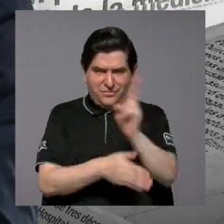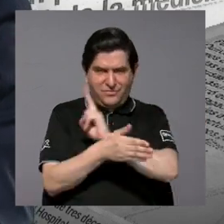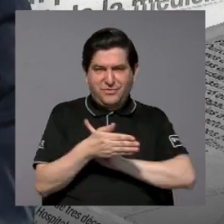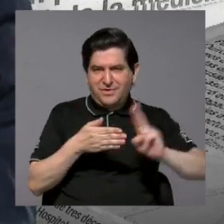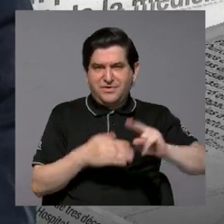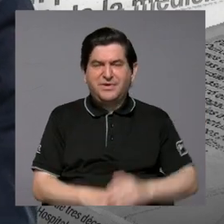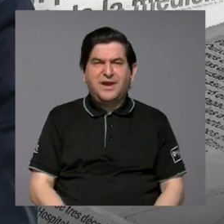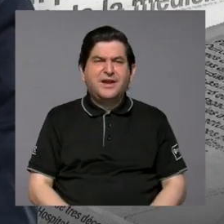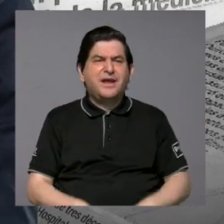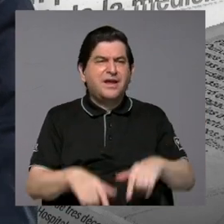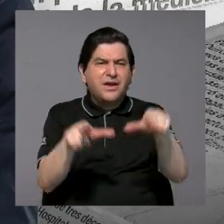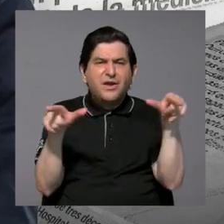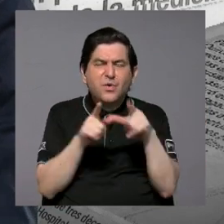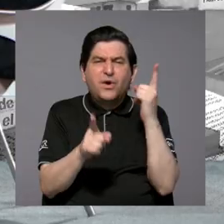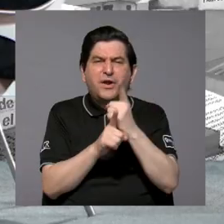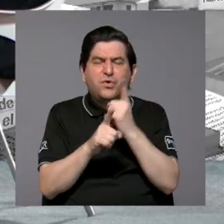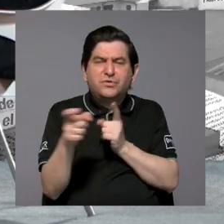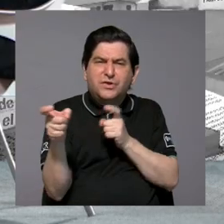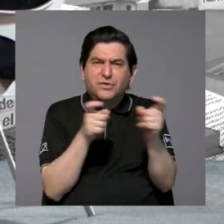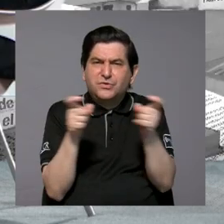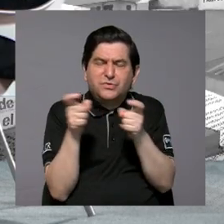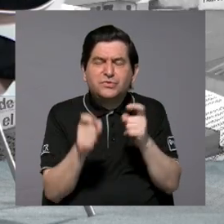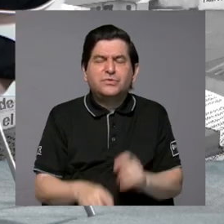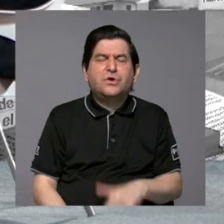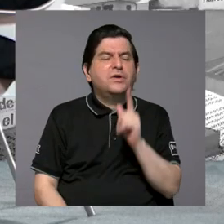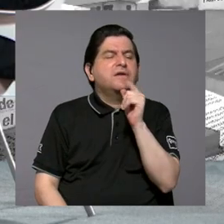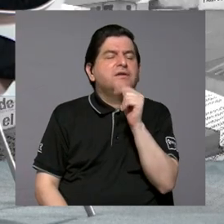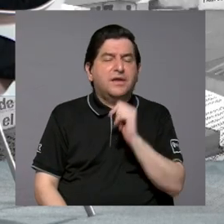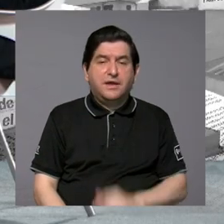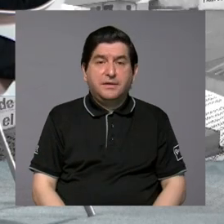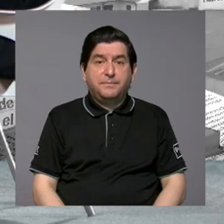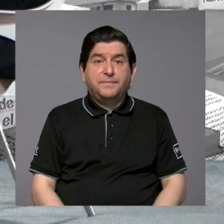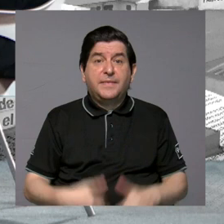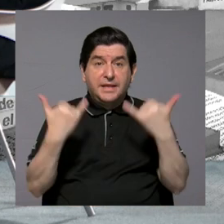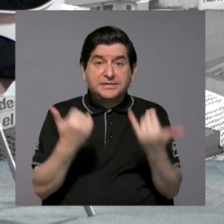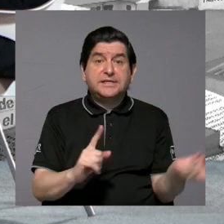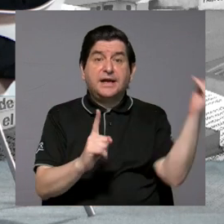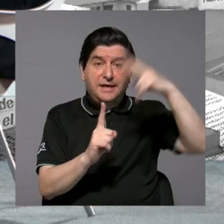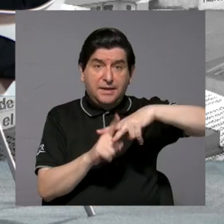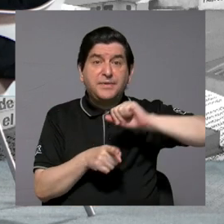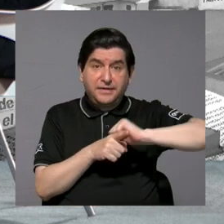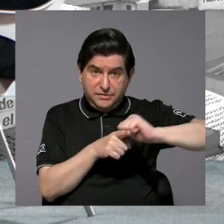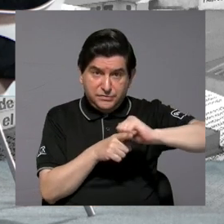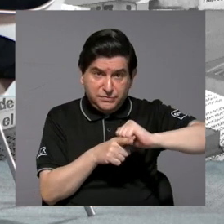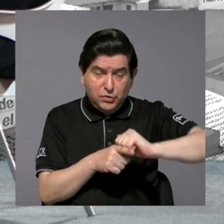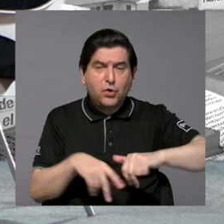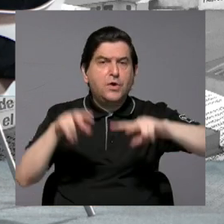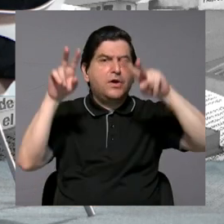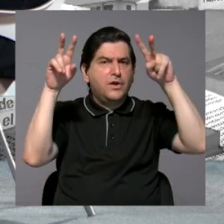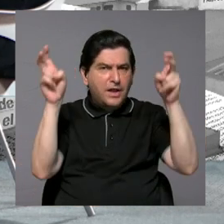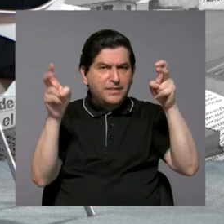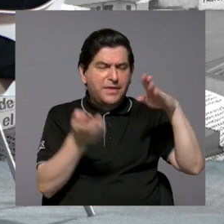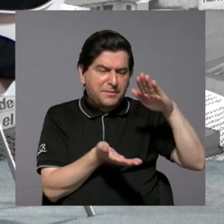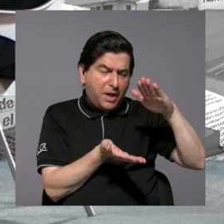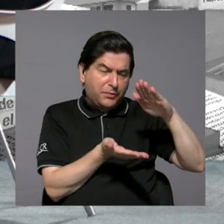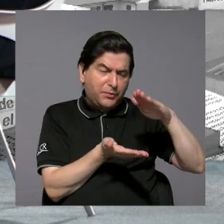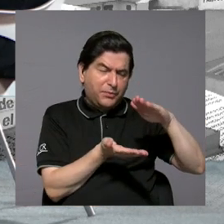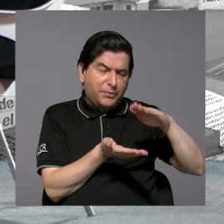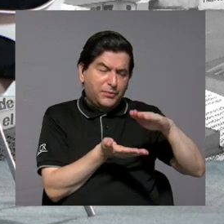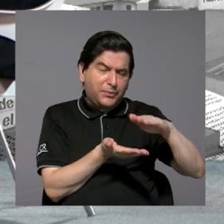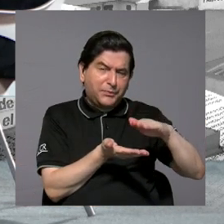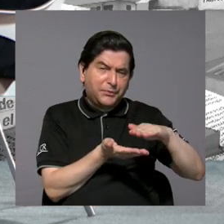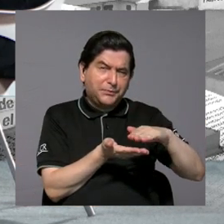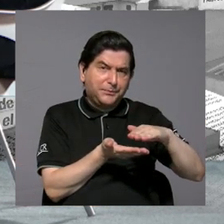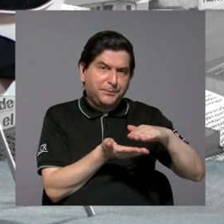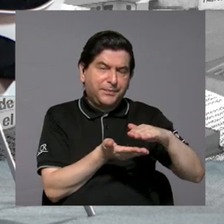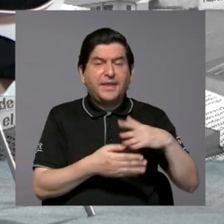universidad, de dónde debería estar la rectoría. Sin embargo, ya en la práctica, sí me parece que el tema se ha reducido con